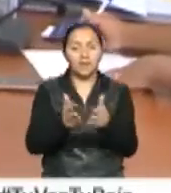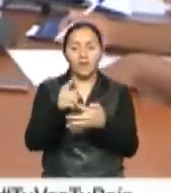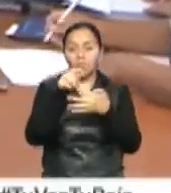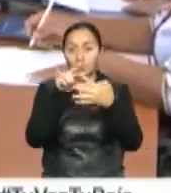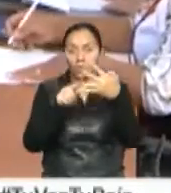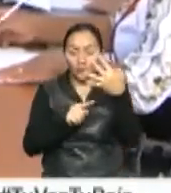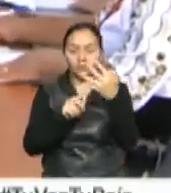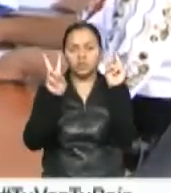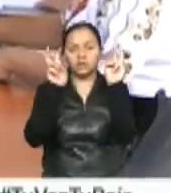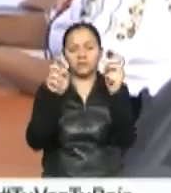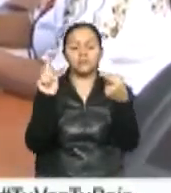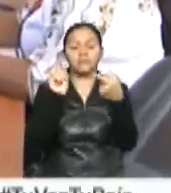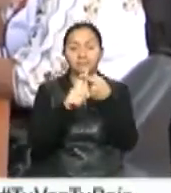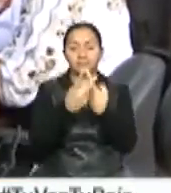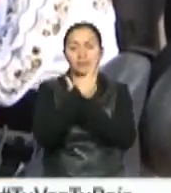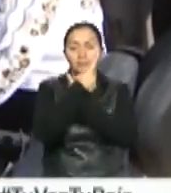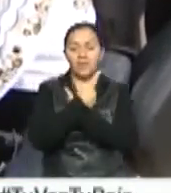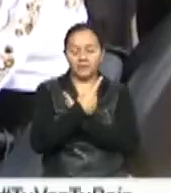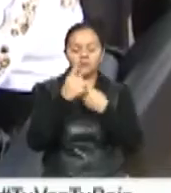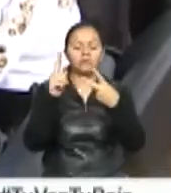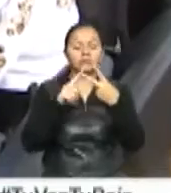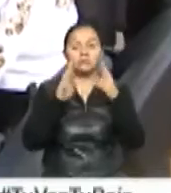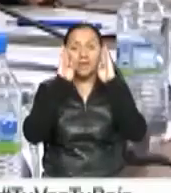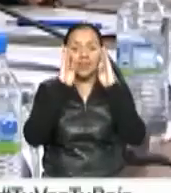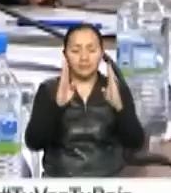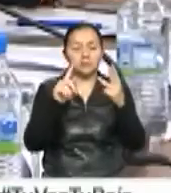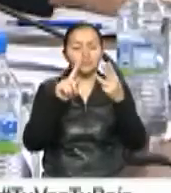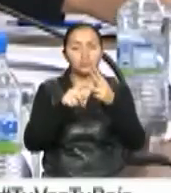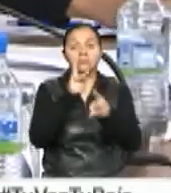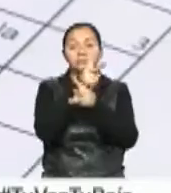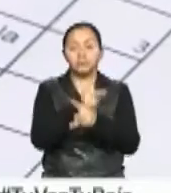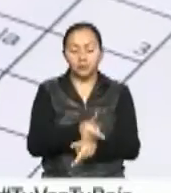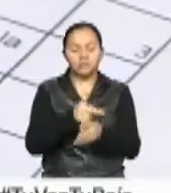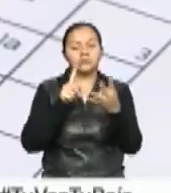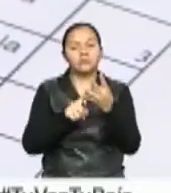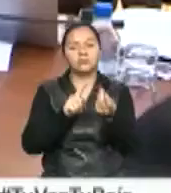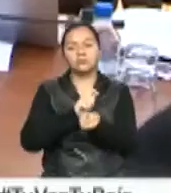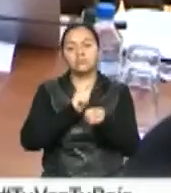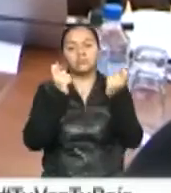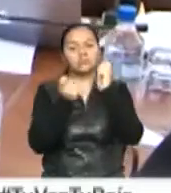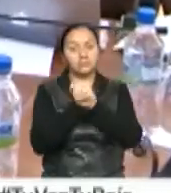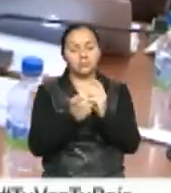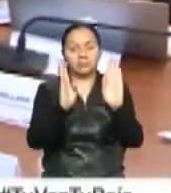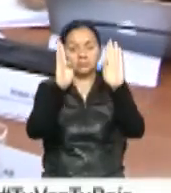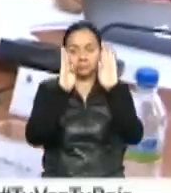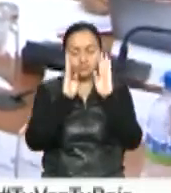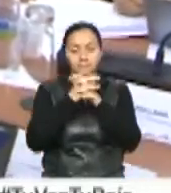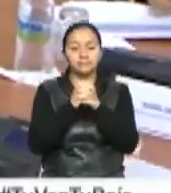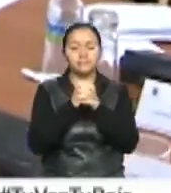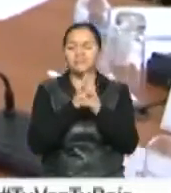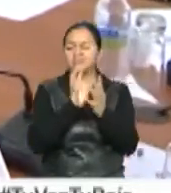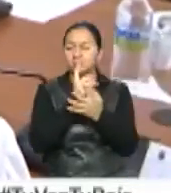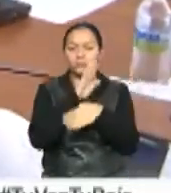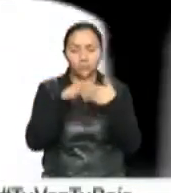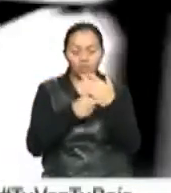ejes. Prevención, atención, protección y reparación integral. Con el fin de eliminar de forma